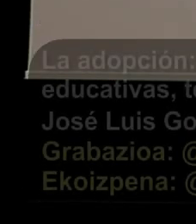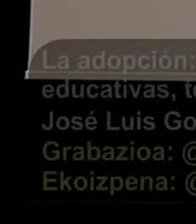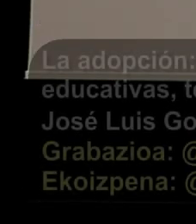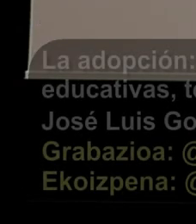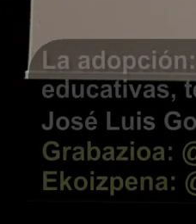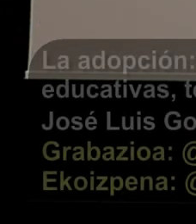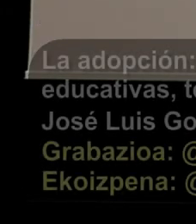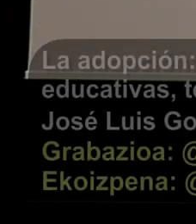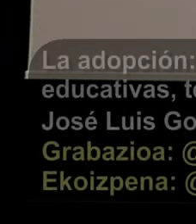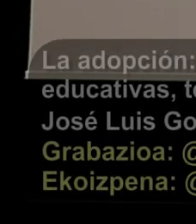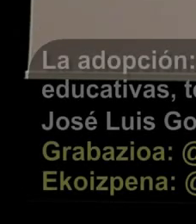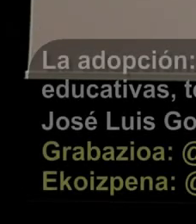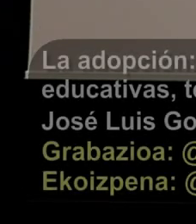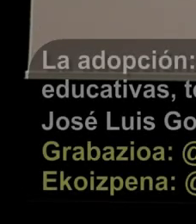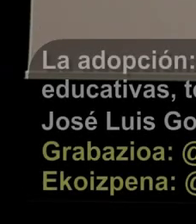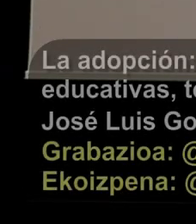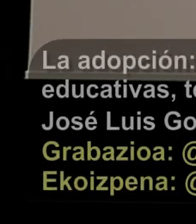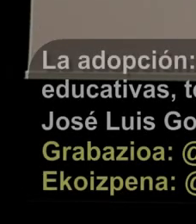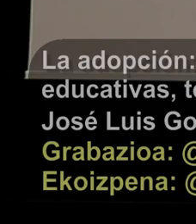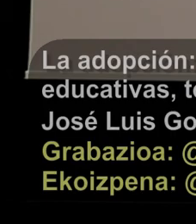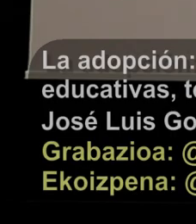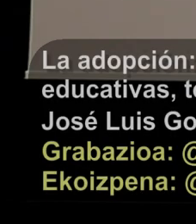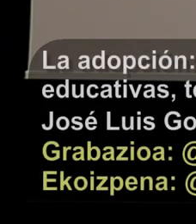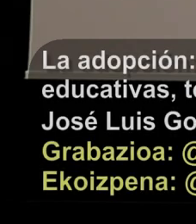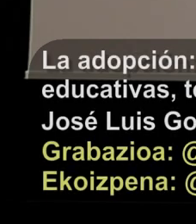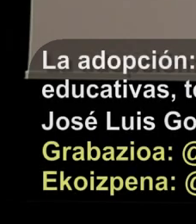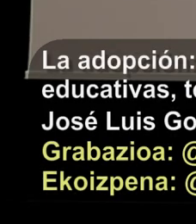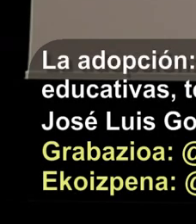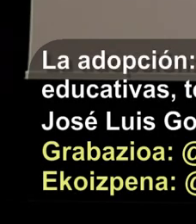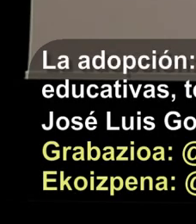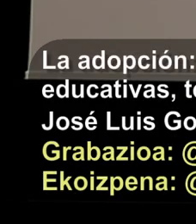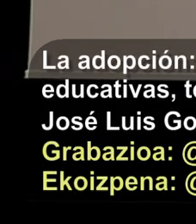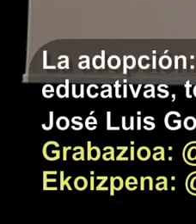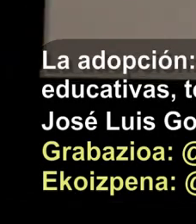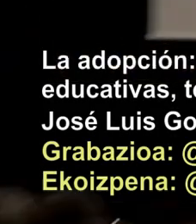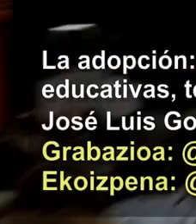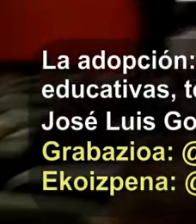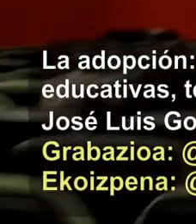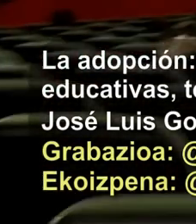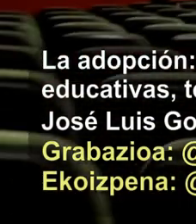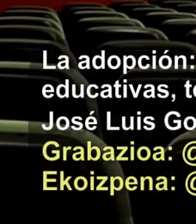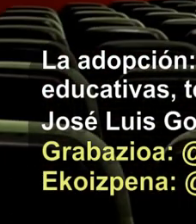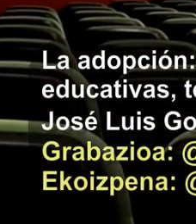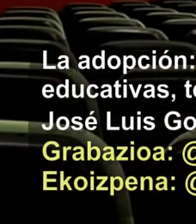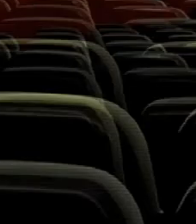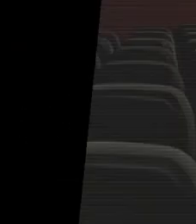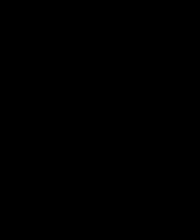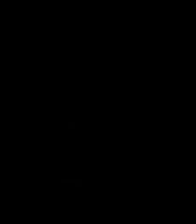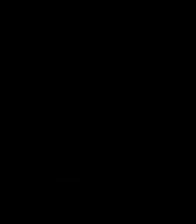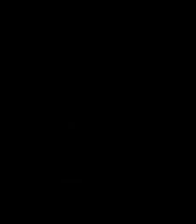seguimos aplausos aplausos aplausos aplausos